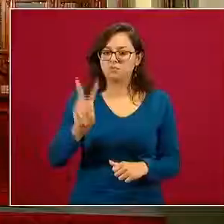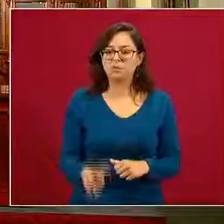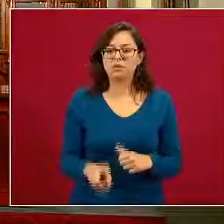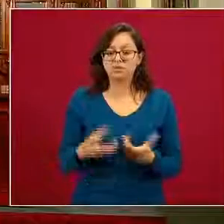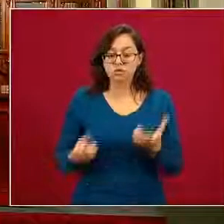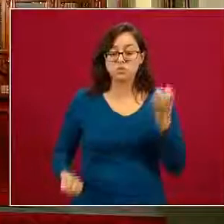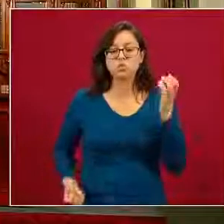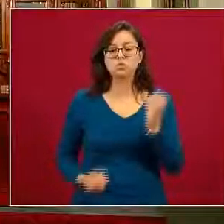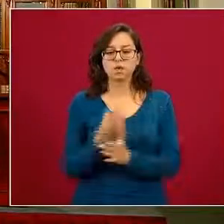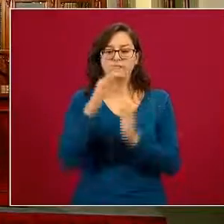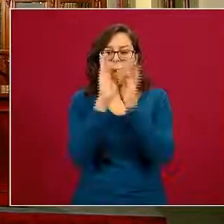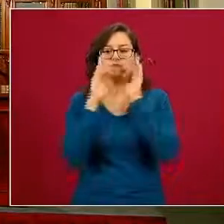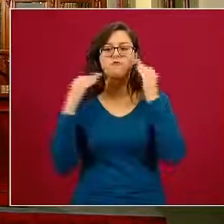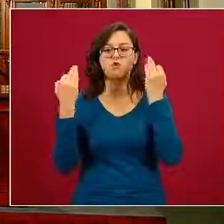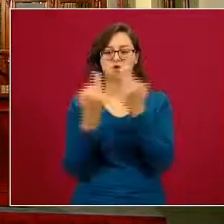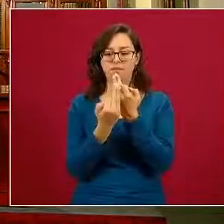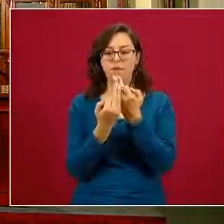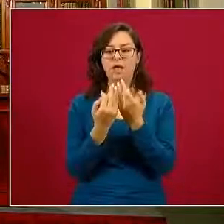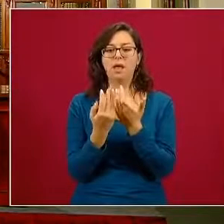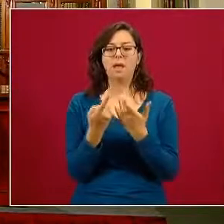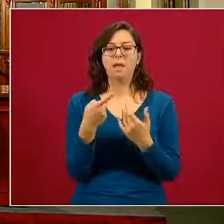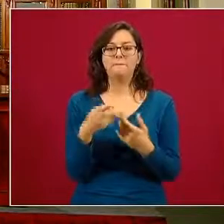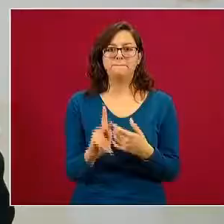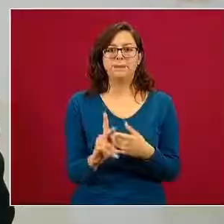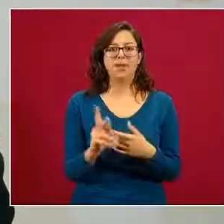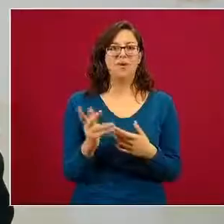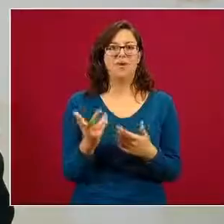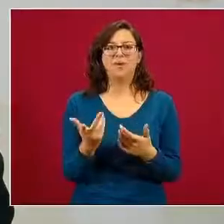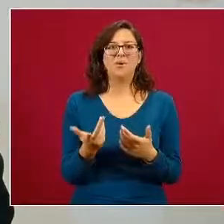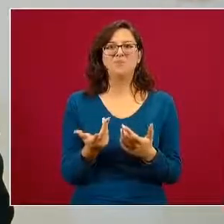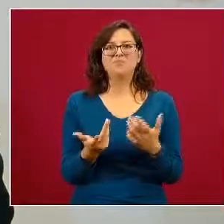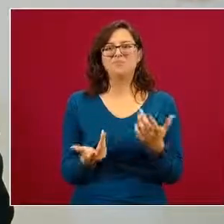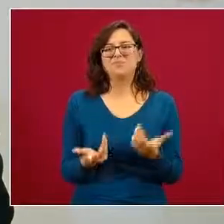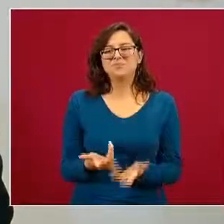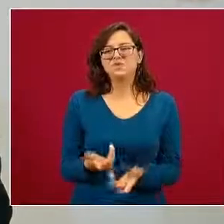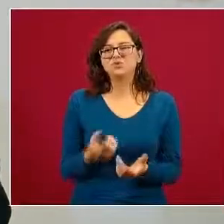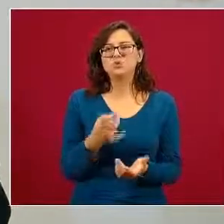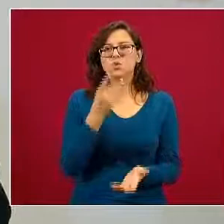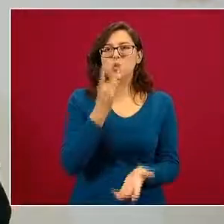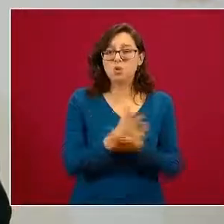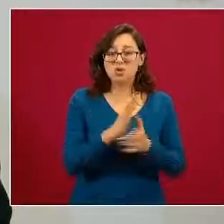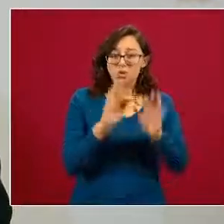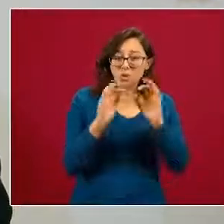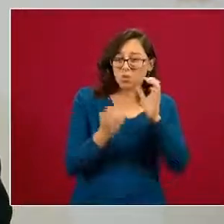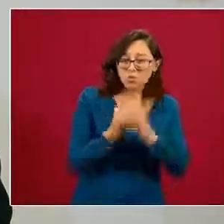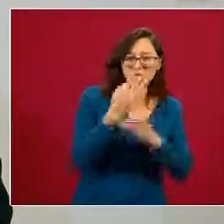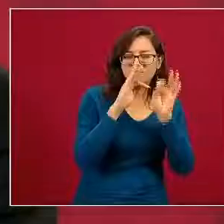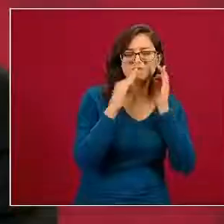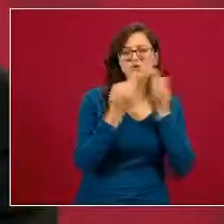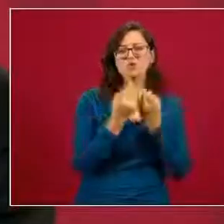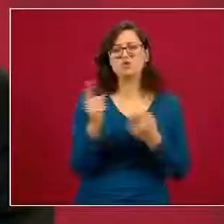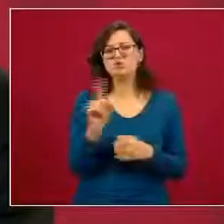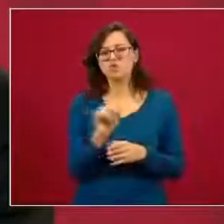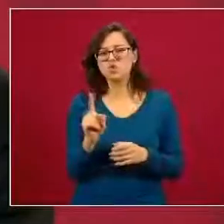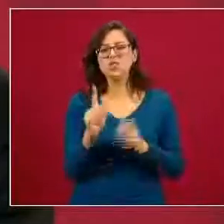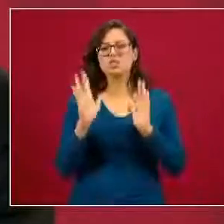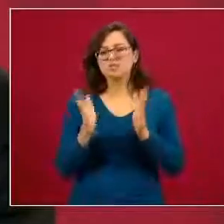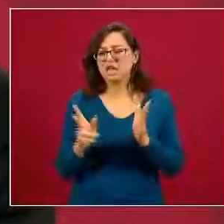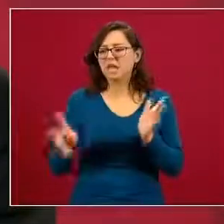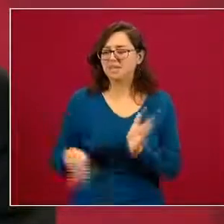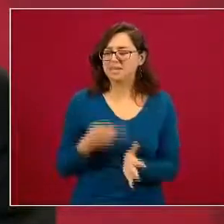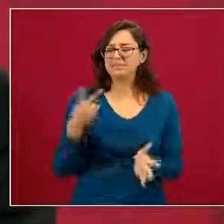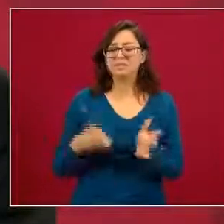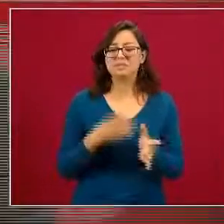esta adaptación de los servicios pero más allá de la adaptación de los servicios para la atención como lo hemos estado diciendo y como es el día es